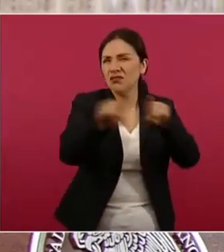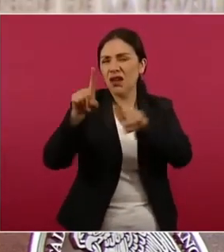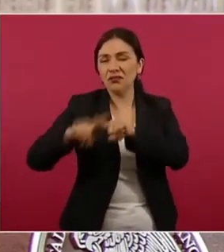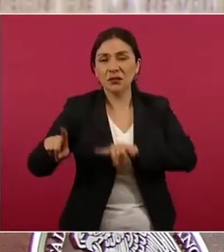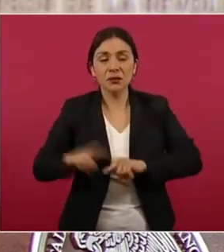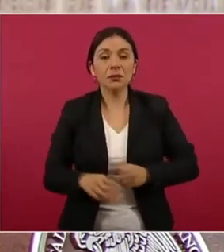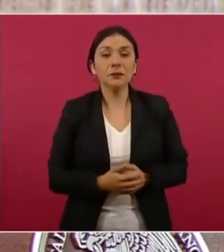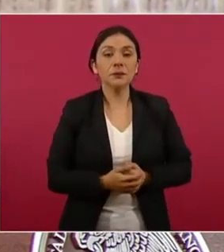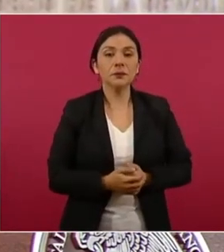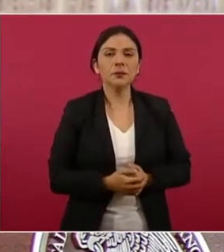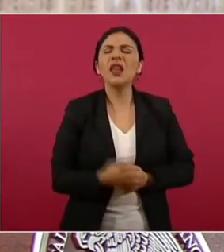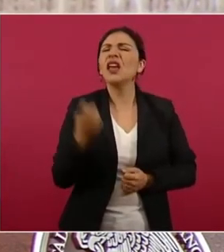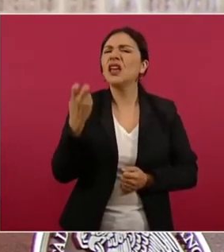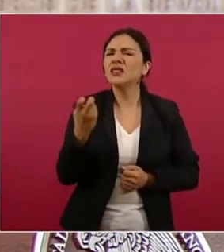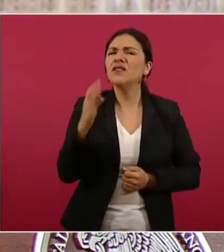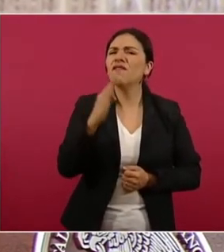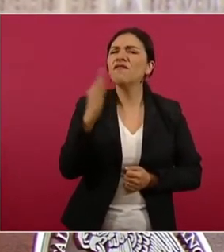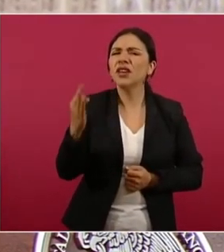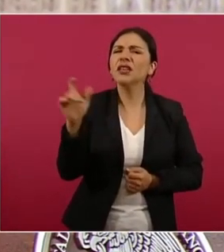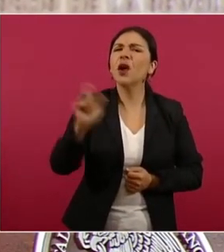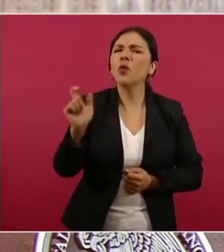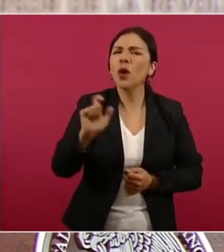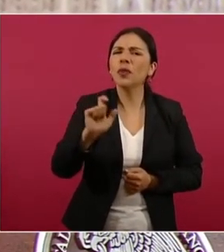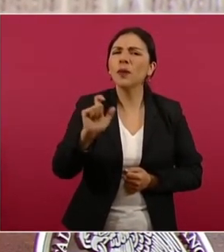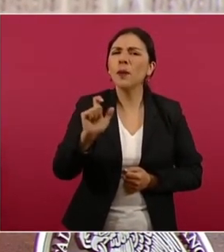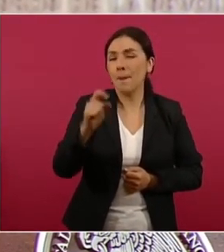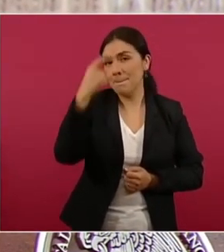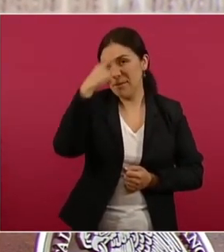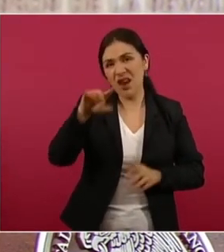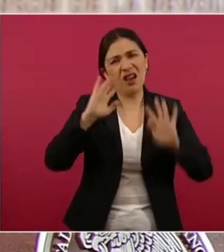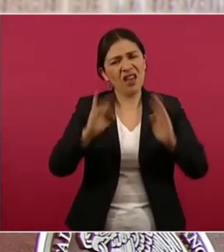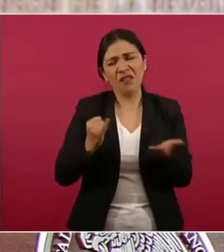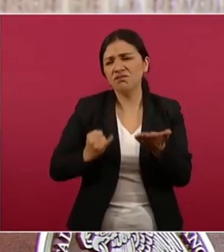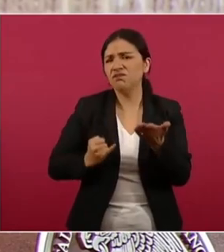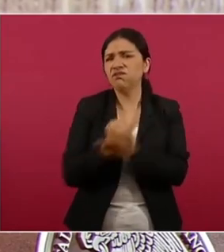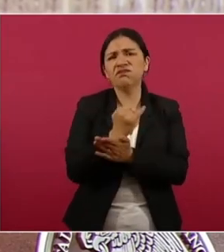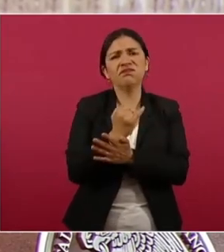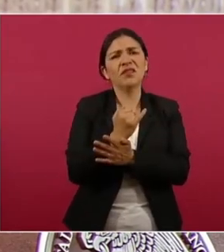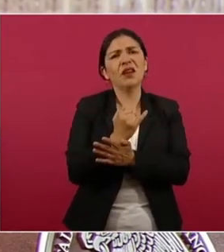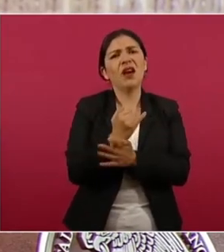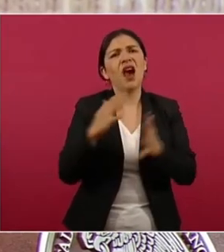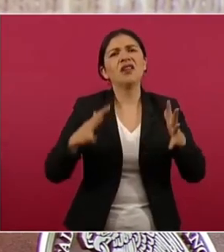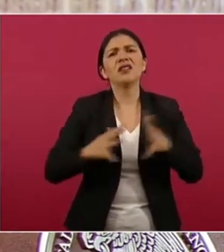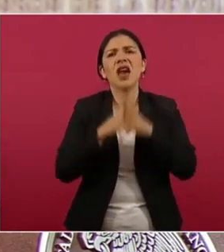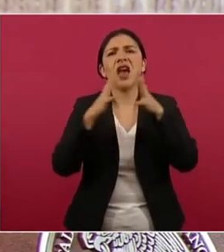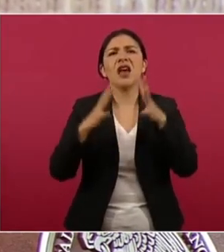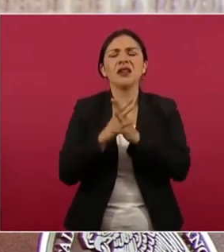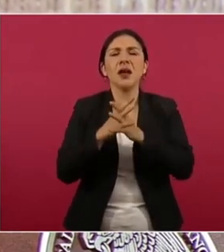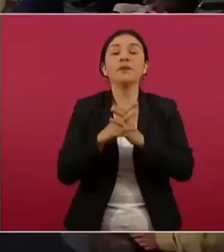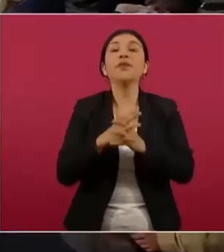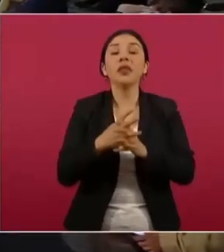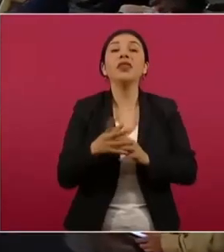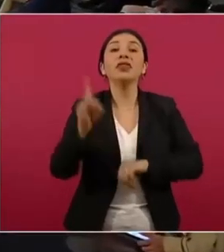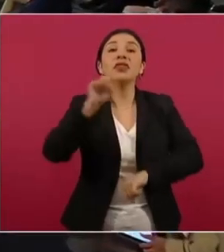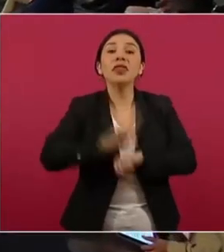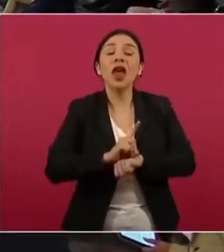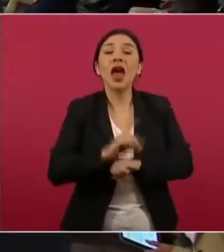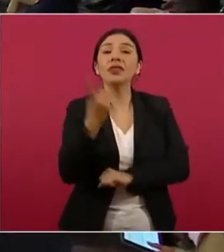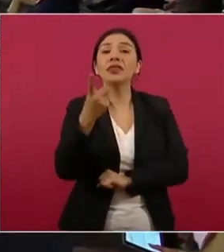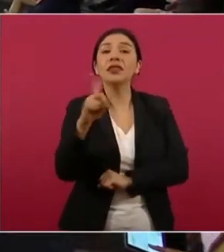Entonces, ¿cuándo fue que declara la guerra en Michoacán? 11 de diciembre.